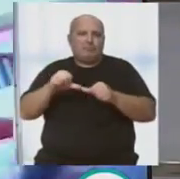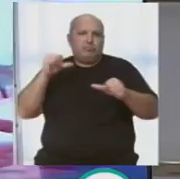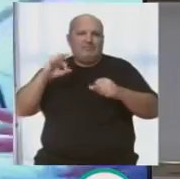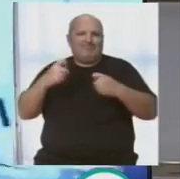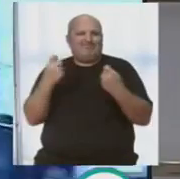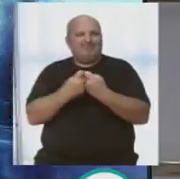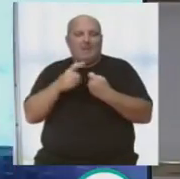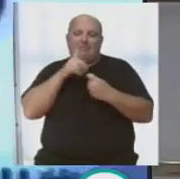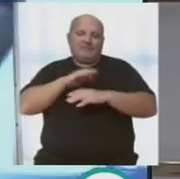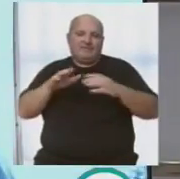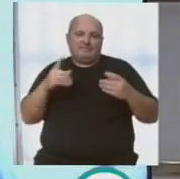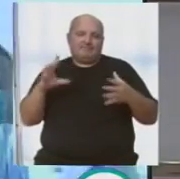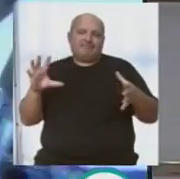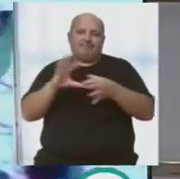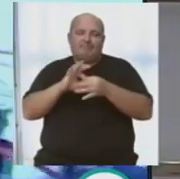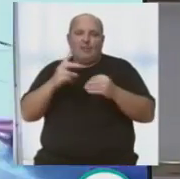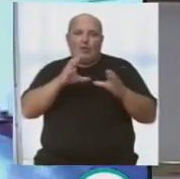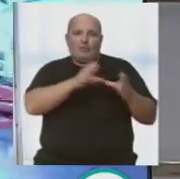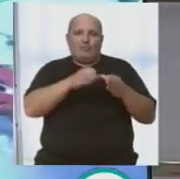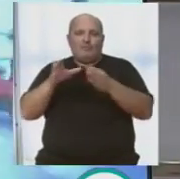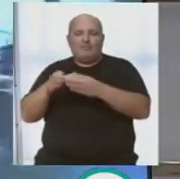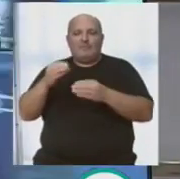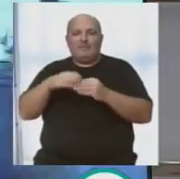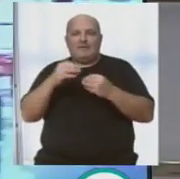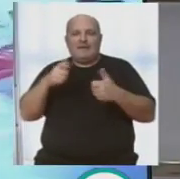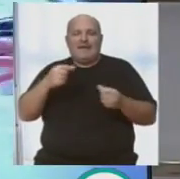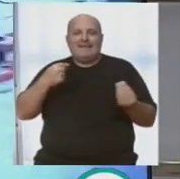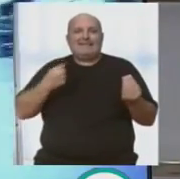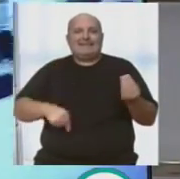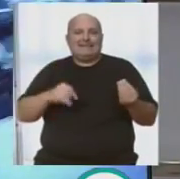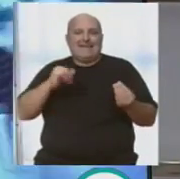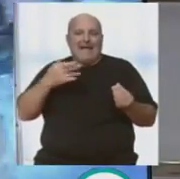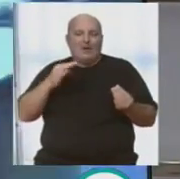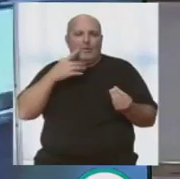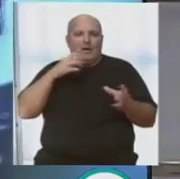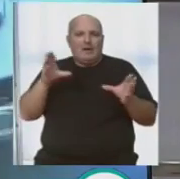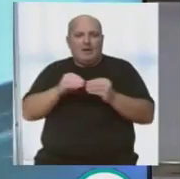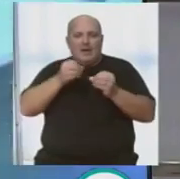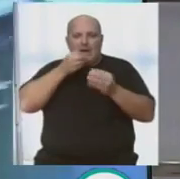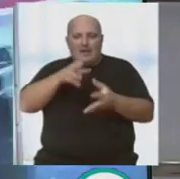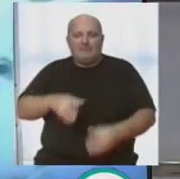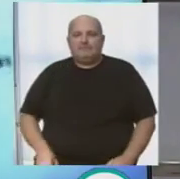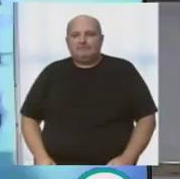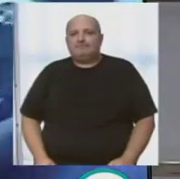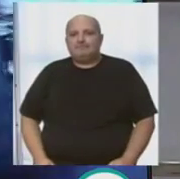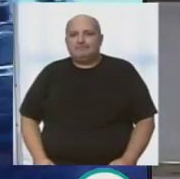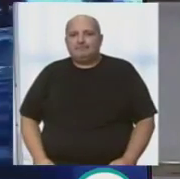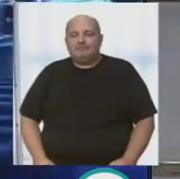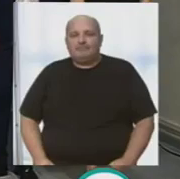simboliza la unión de estos dos colectivos por el bien del tango. En un acto que le resumimos en la siguiente crónica.